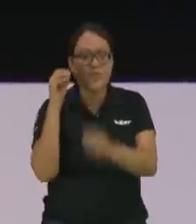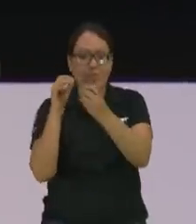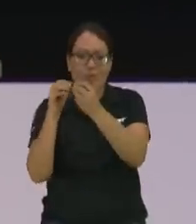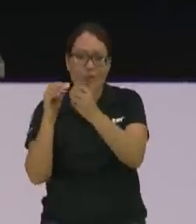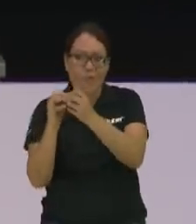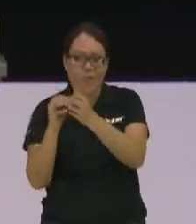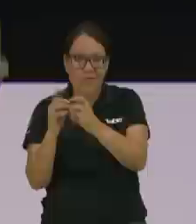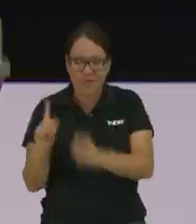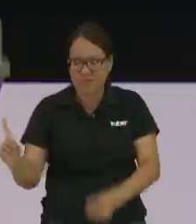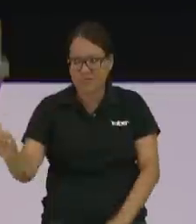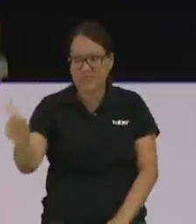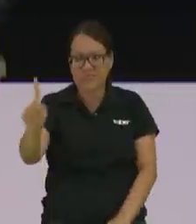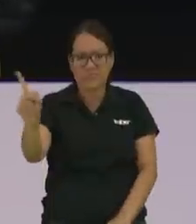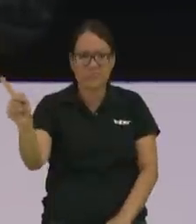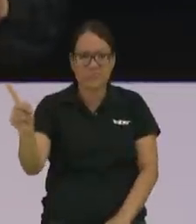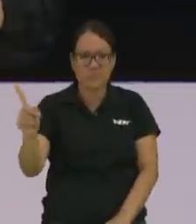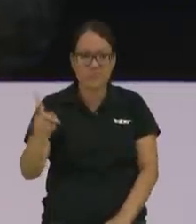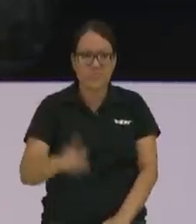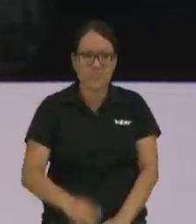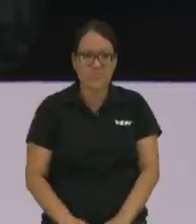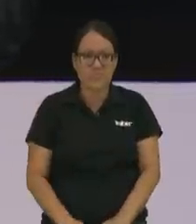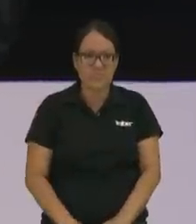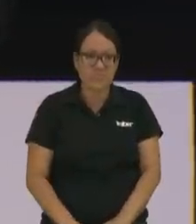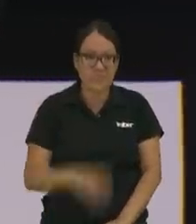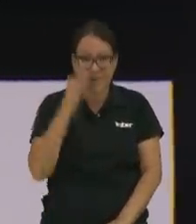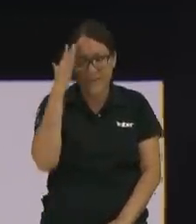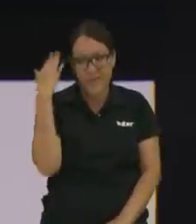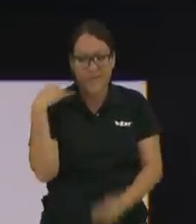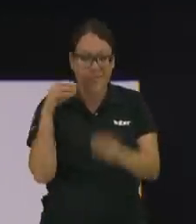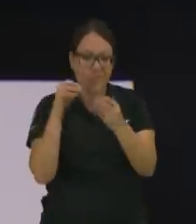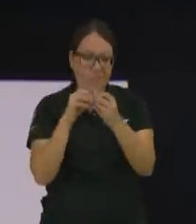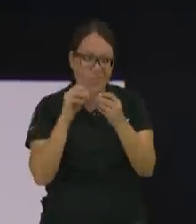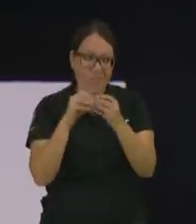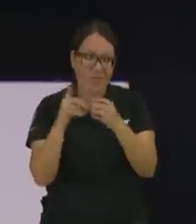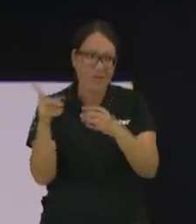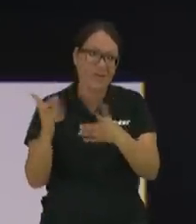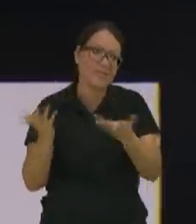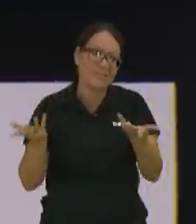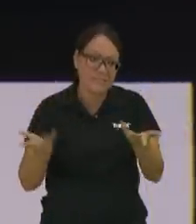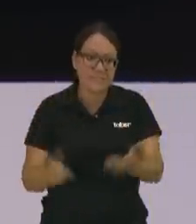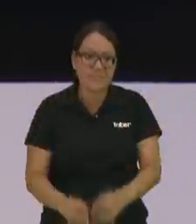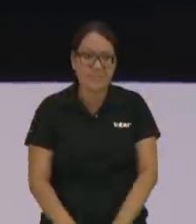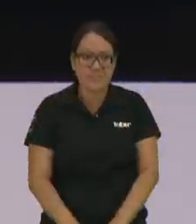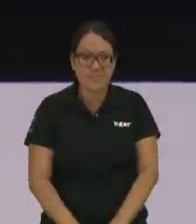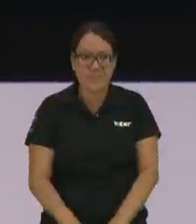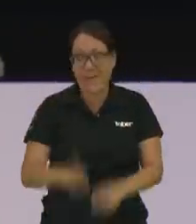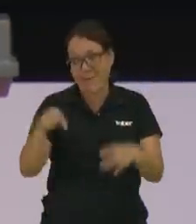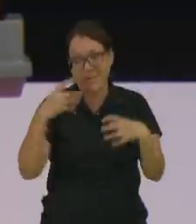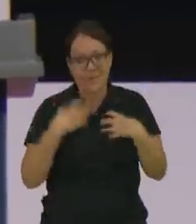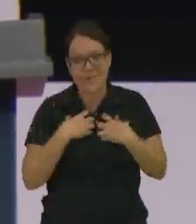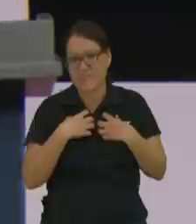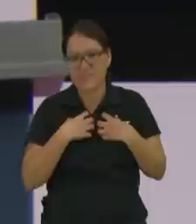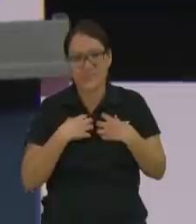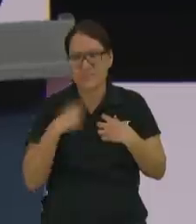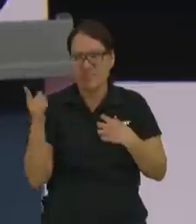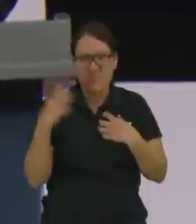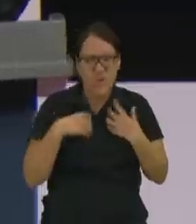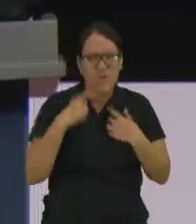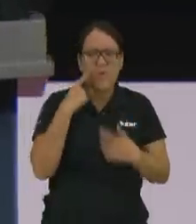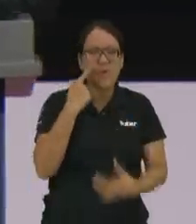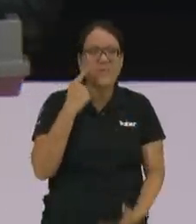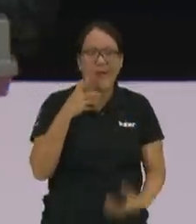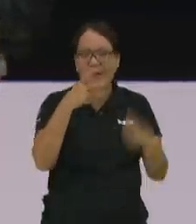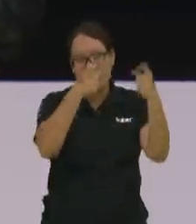peor que quien lo entregó fue la novia y se que lo peor todavía que la novia ni vive aquí ¿y dónde vive la? en